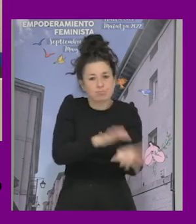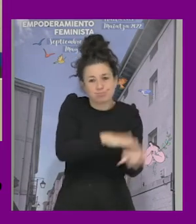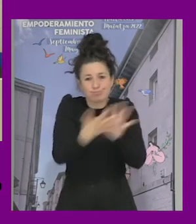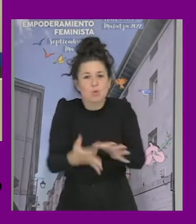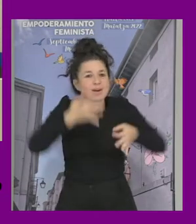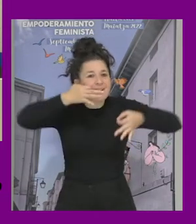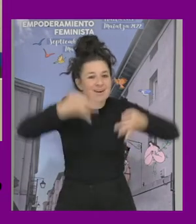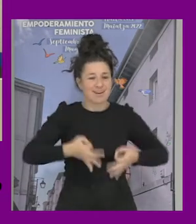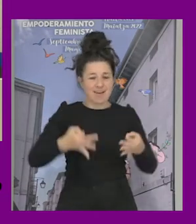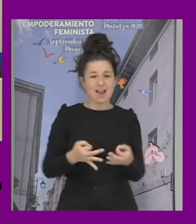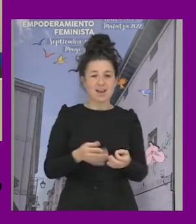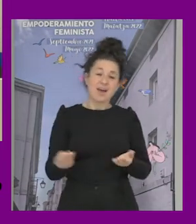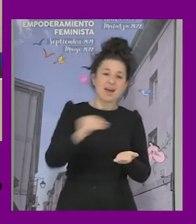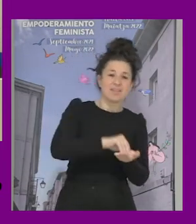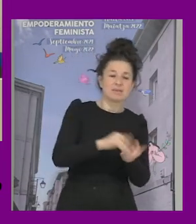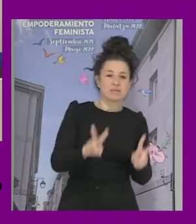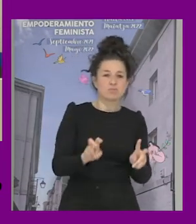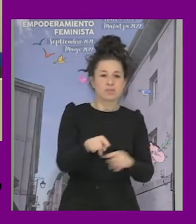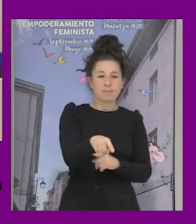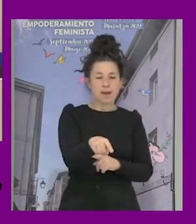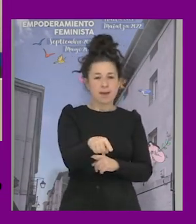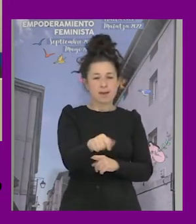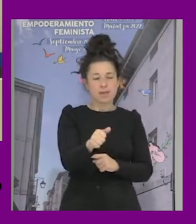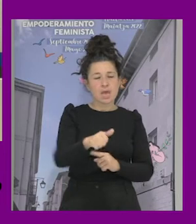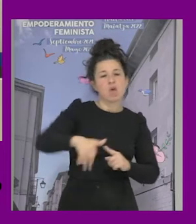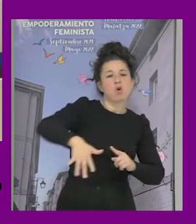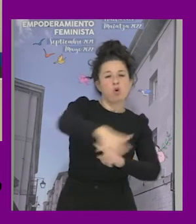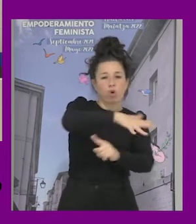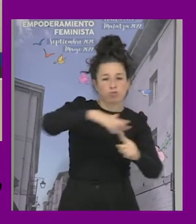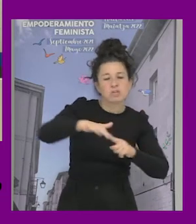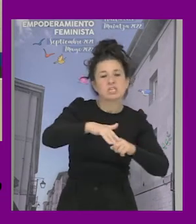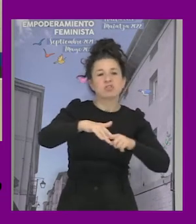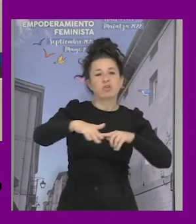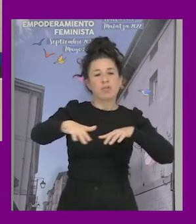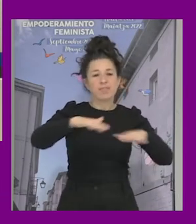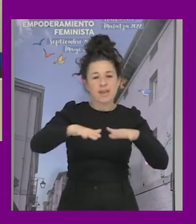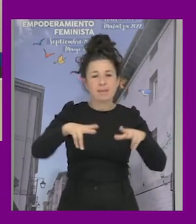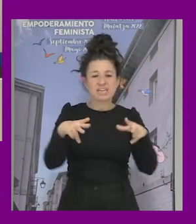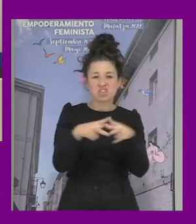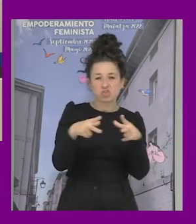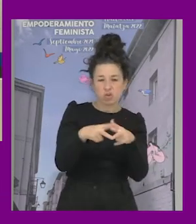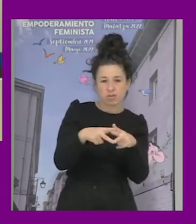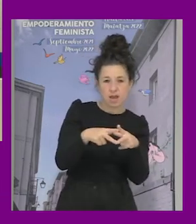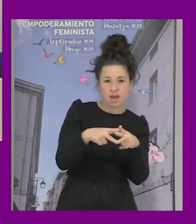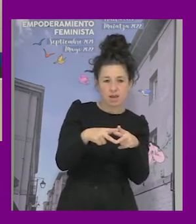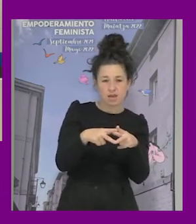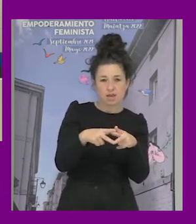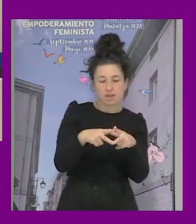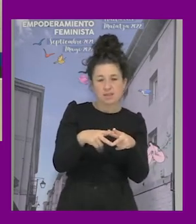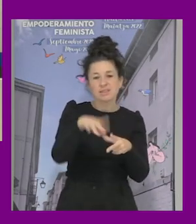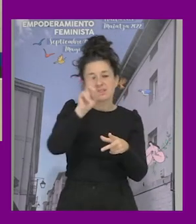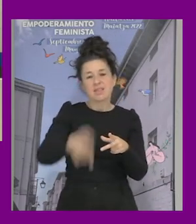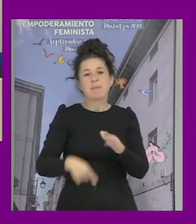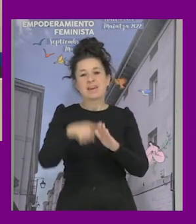no sólo hay un tema de de contexto de dinámicas sociales etcétera sino que hay un tema de puras condiciones